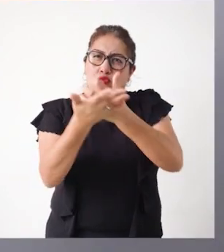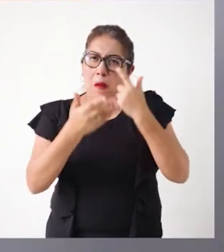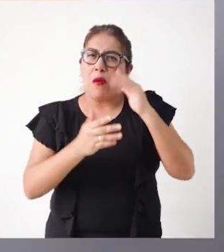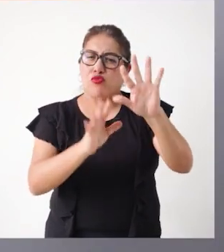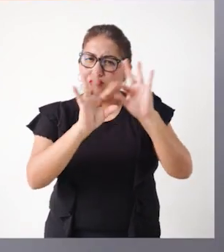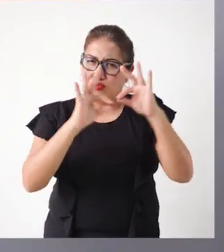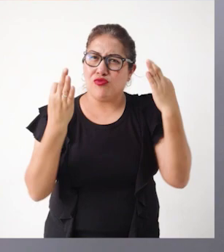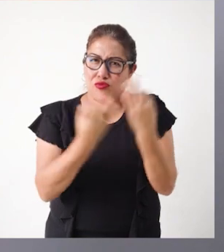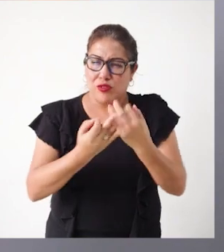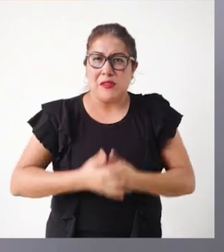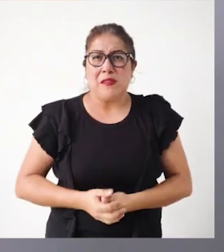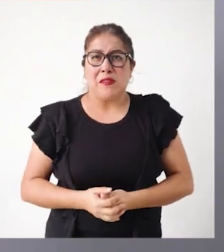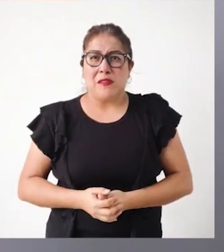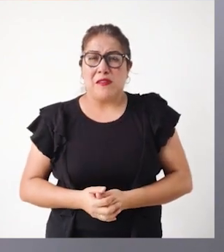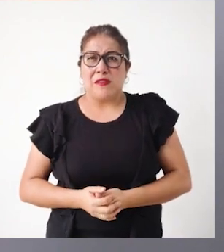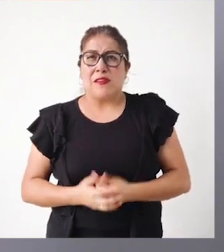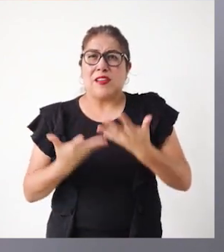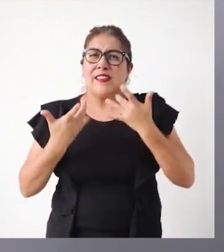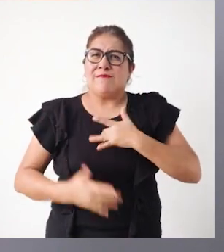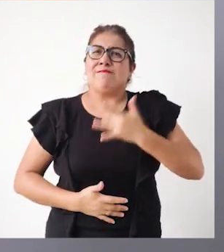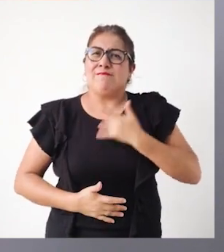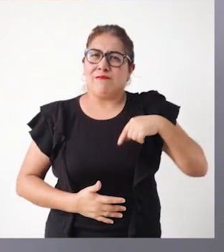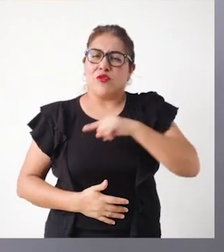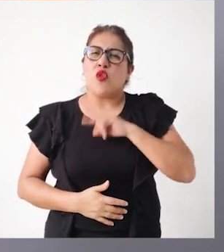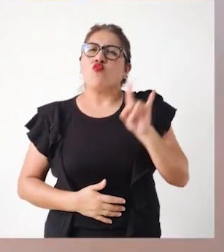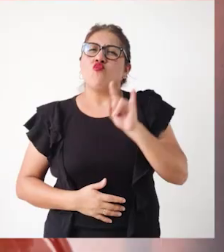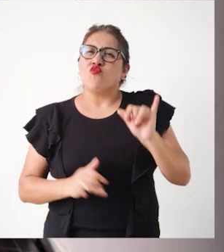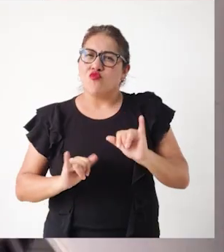queremos sentirnos útiles.